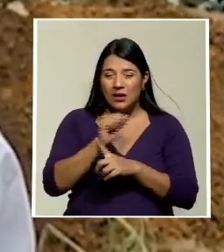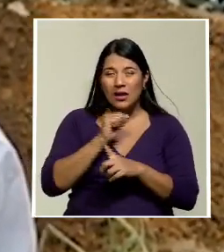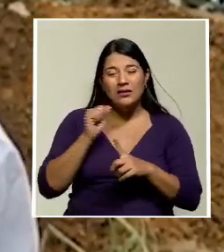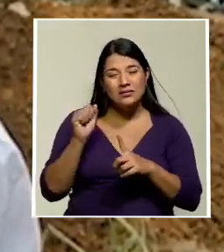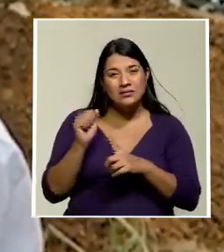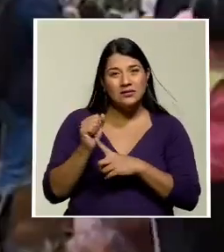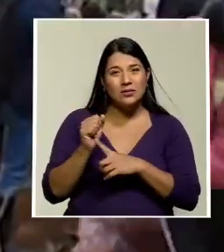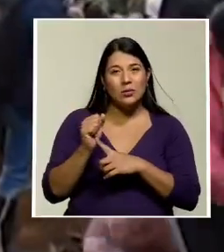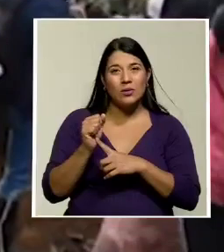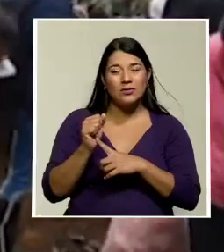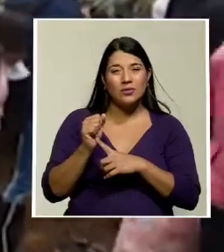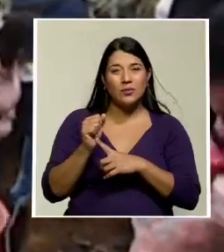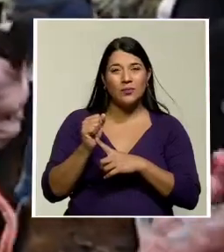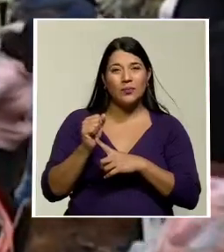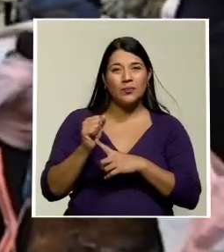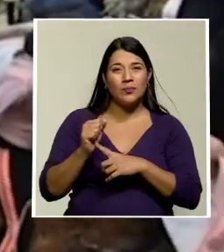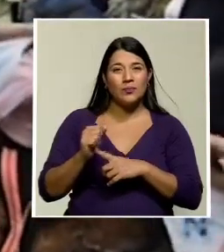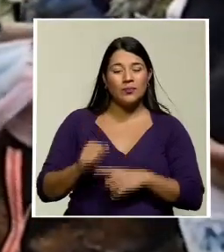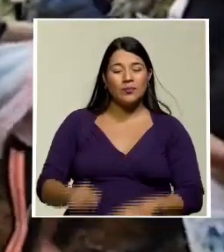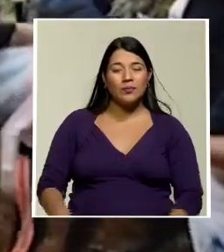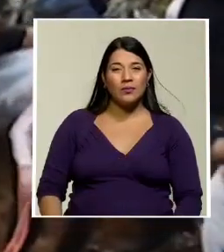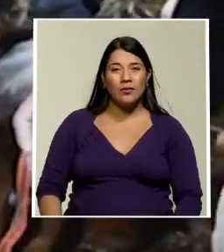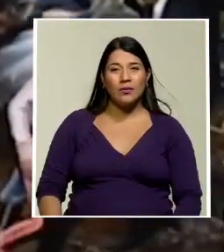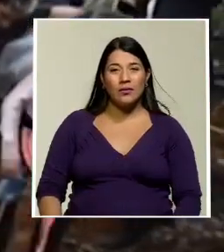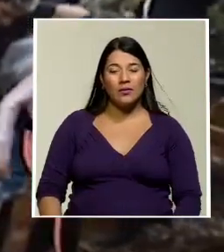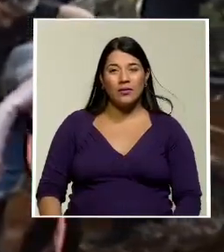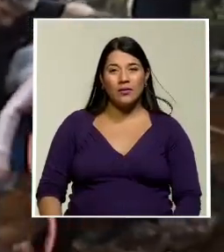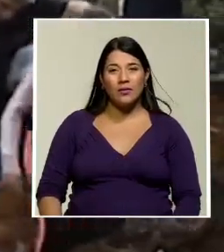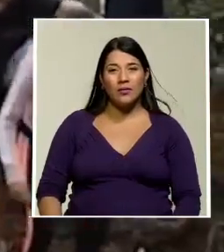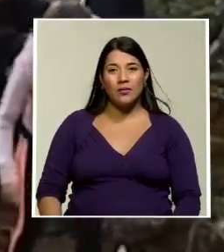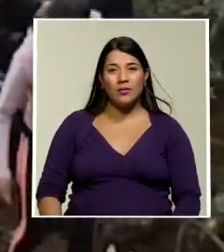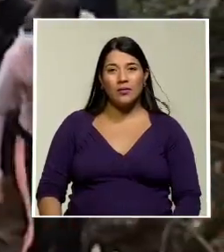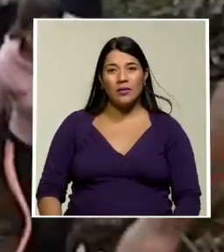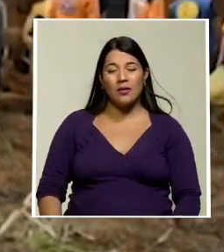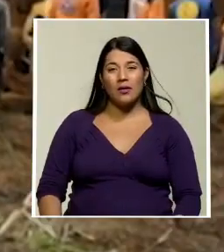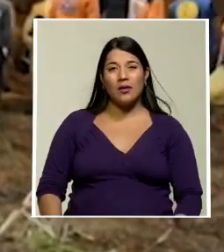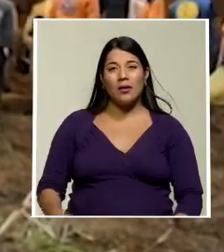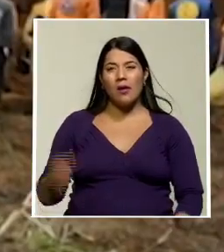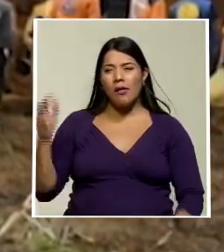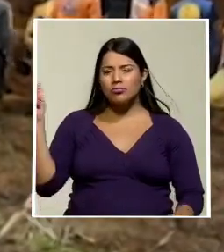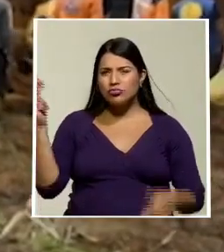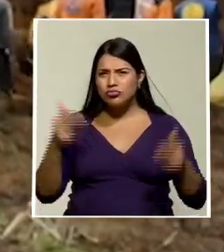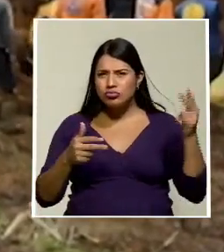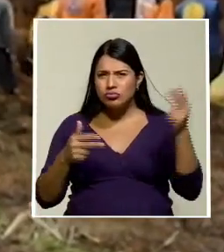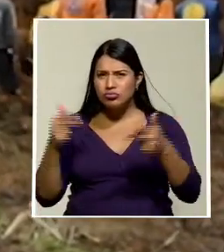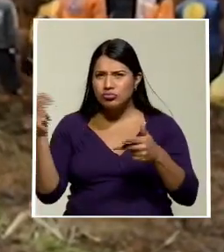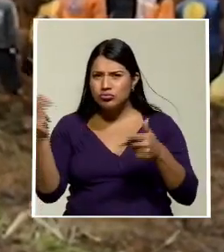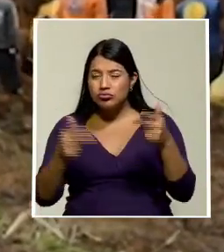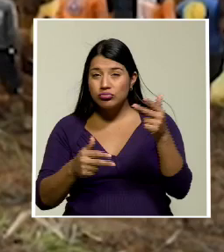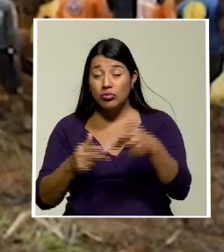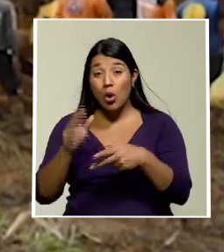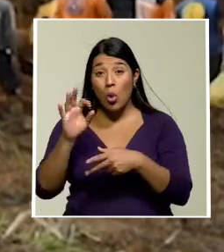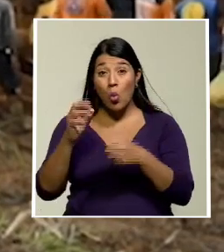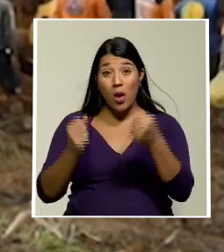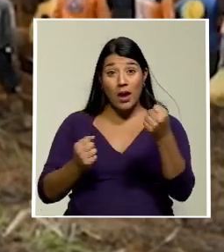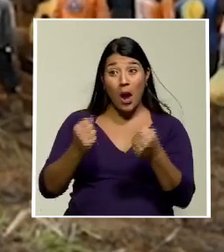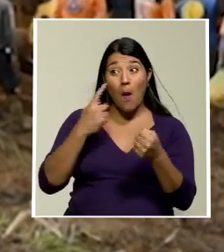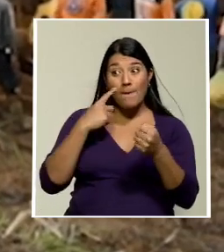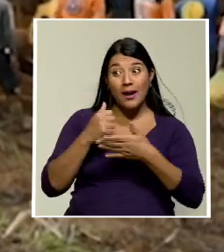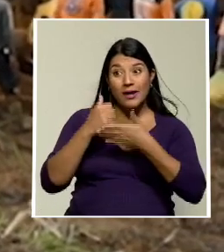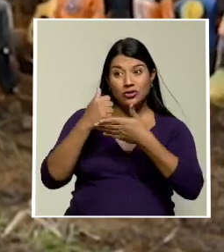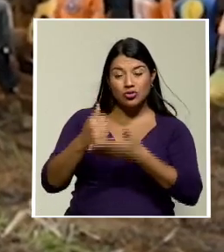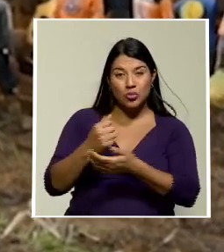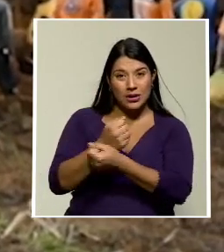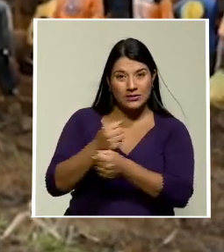circula mucha población venezolana bajamos 9 unidades con un binomio para ayudar en la labor de rescate y de